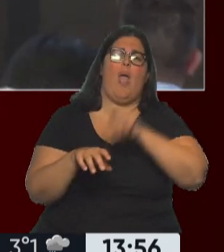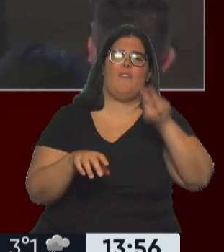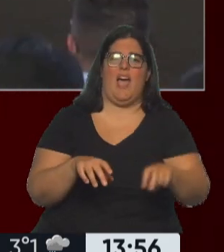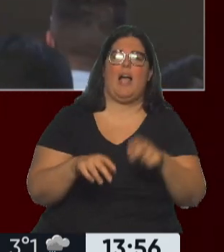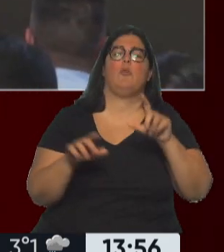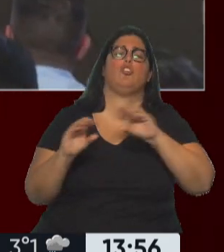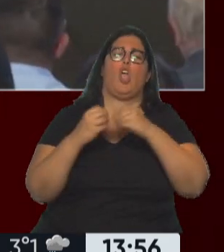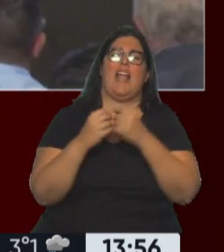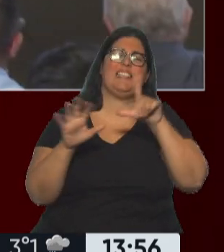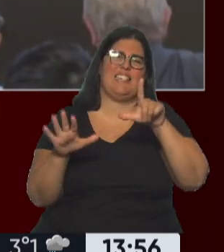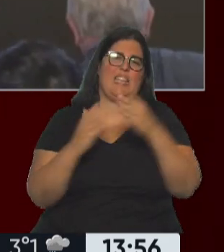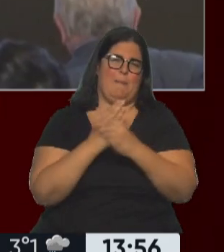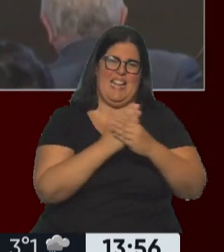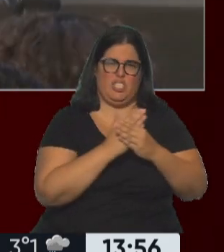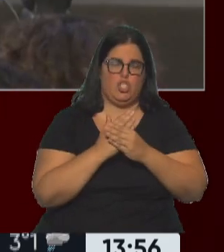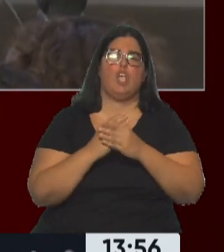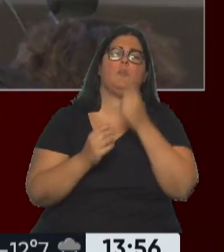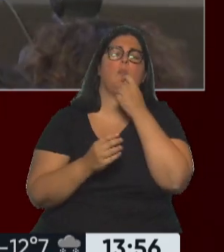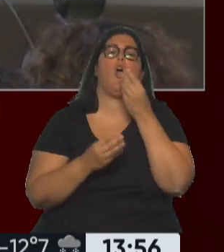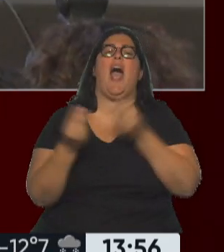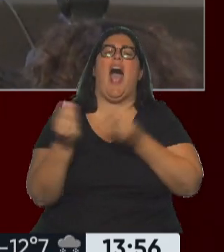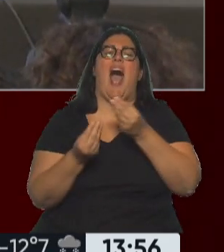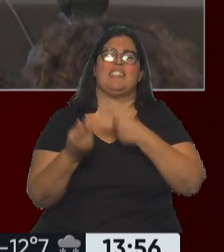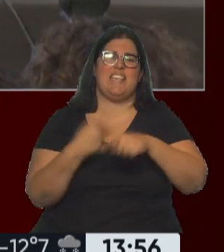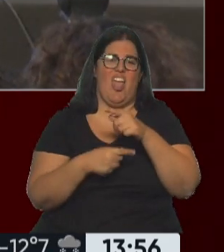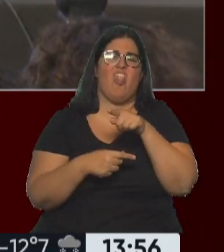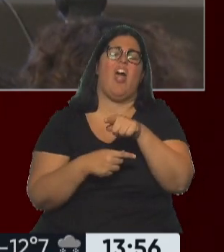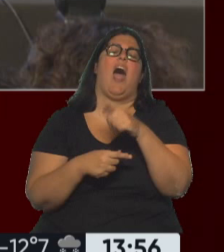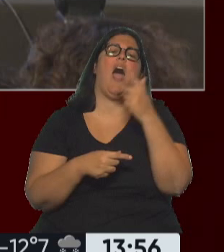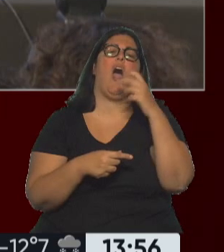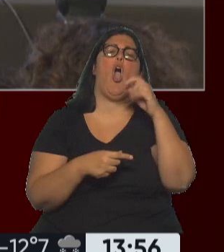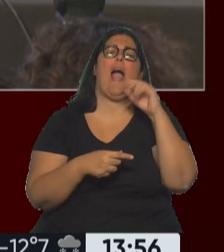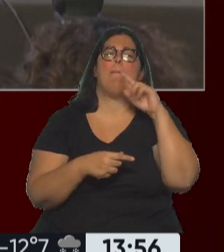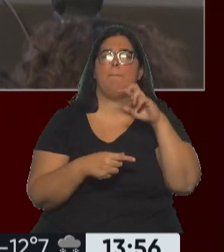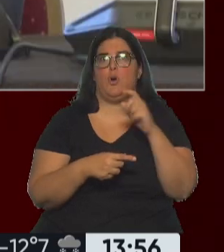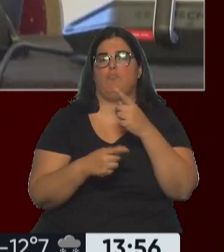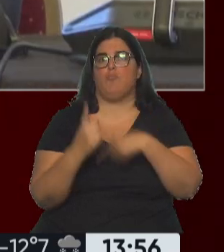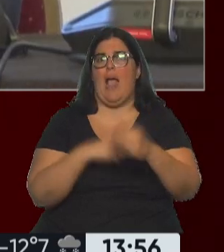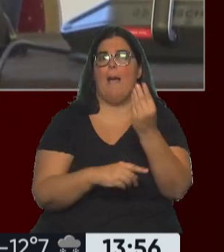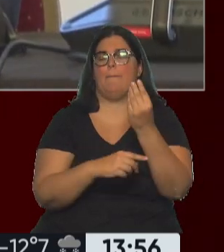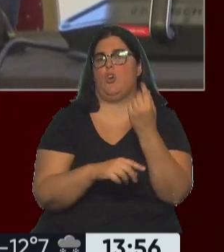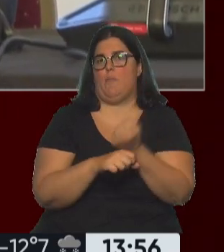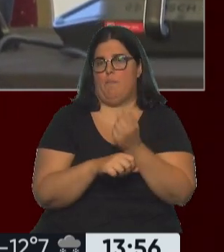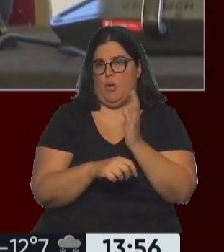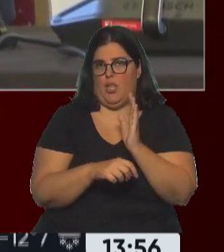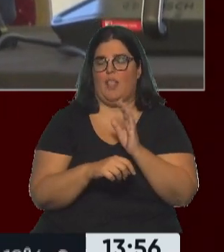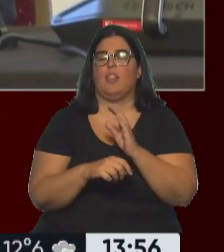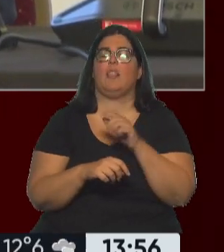siete ministros, entre ellos el ministro de Hacienda Ocampo, un cambio importante, en una presidencia que empieza a haber cada vez más problemas.